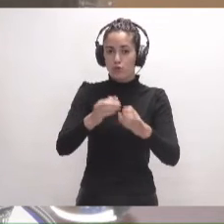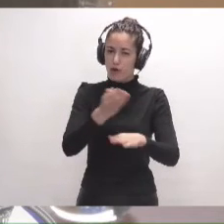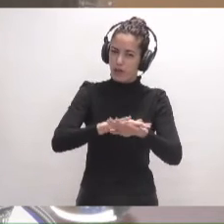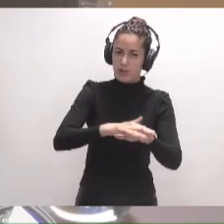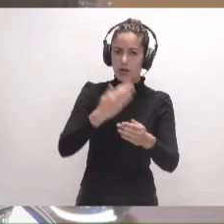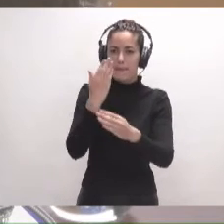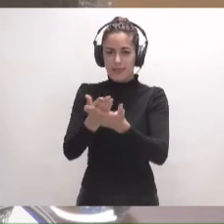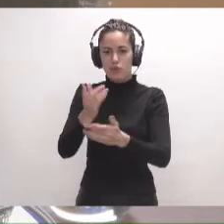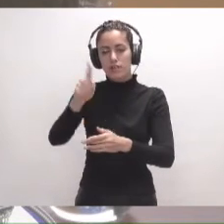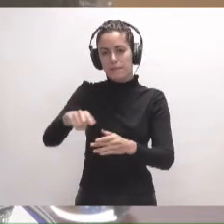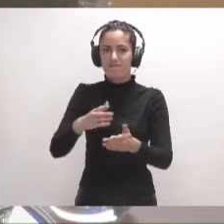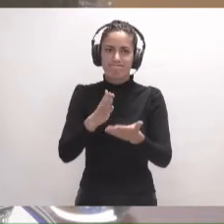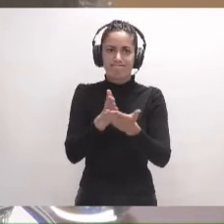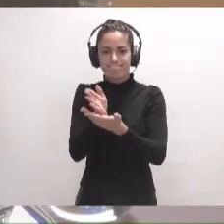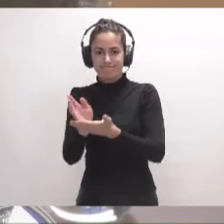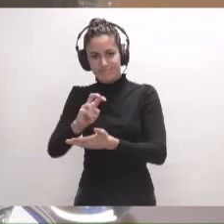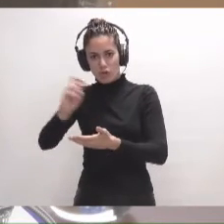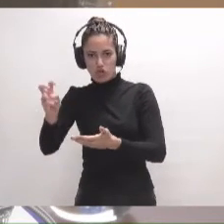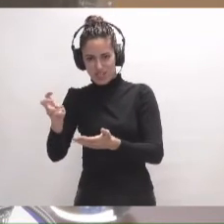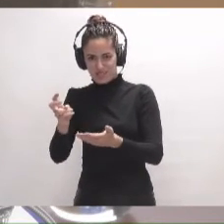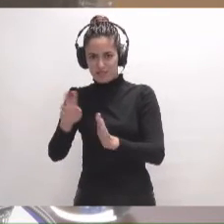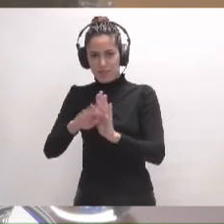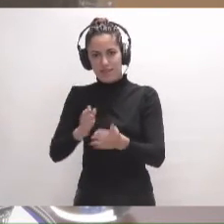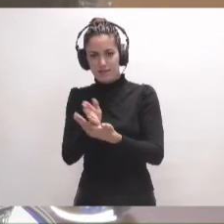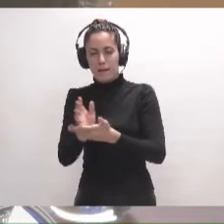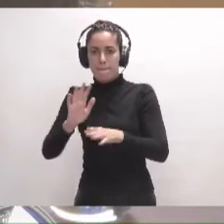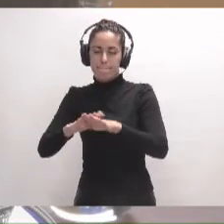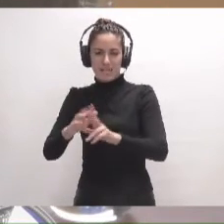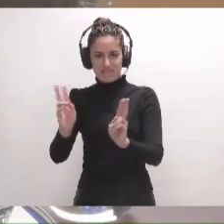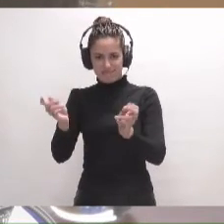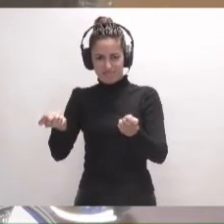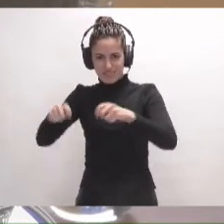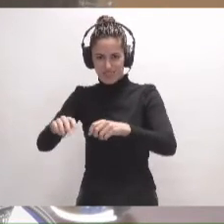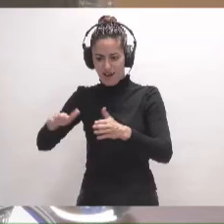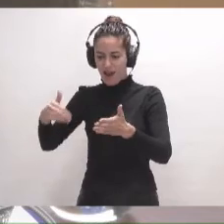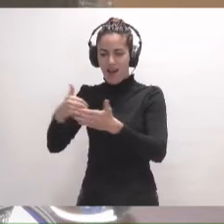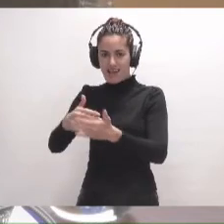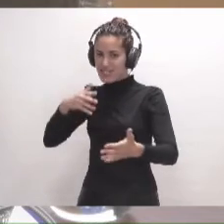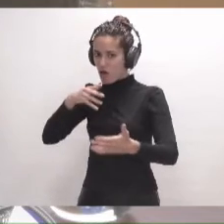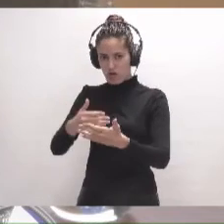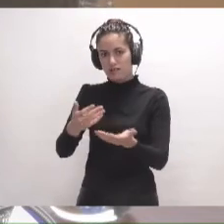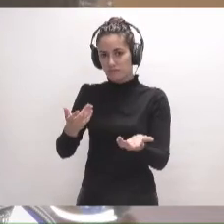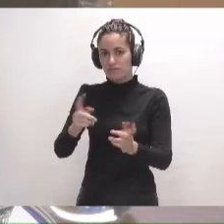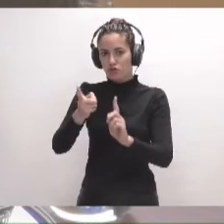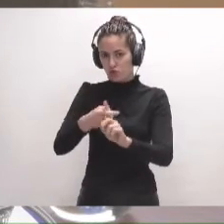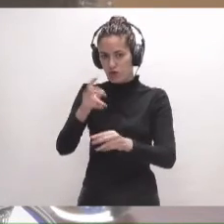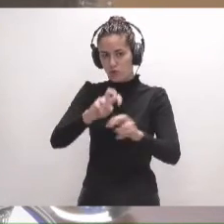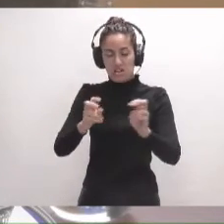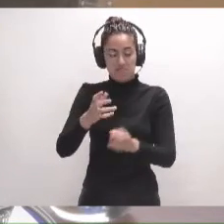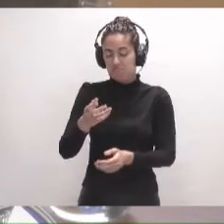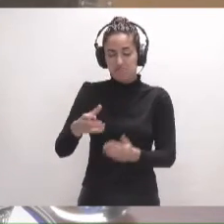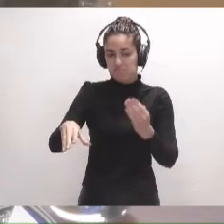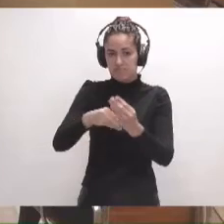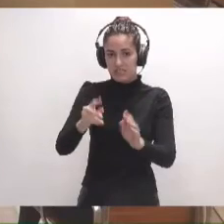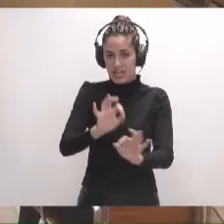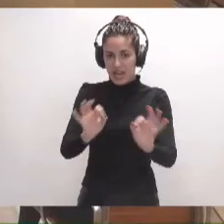unas medidas alternativas a los cierres que se les han hecho hasta ahora. Y bueno, pues nada más que aportar. Muy bien,